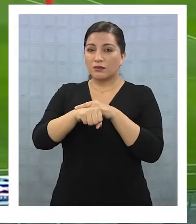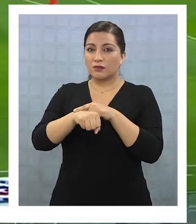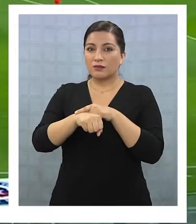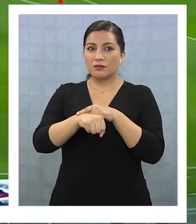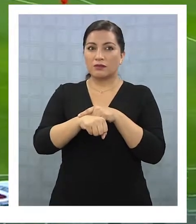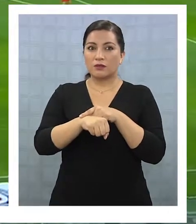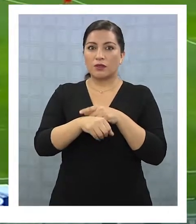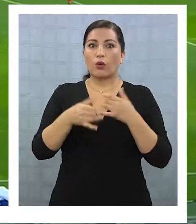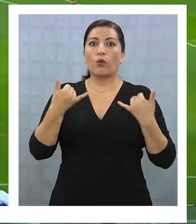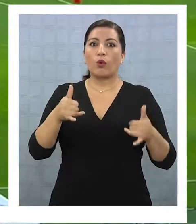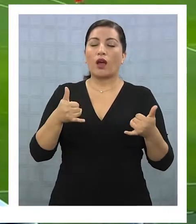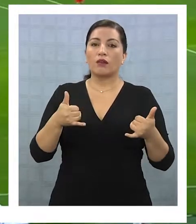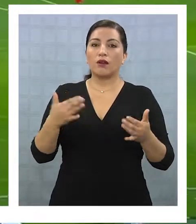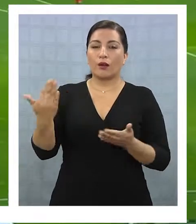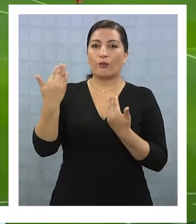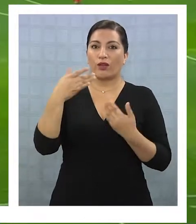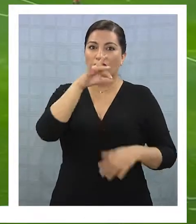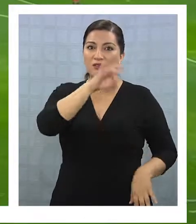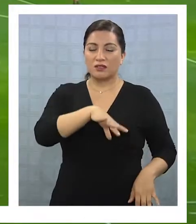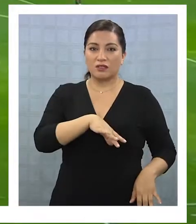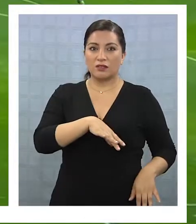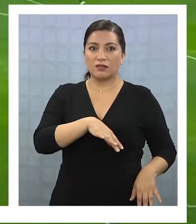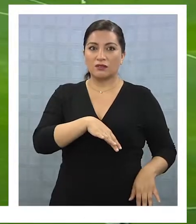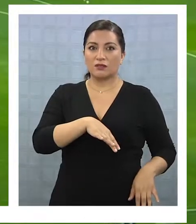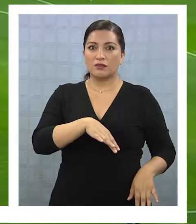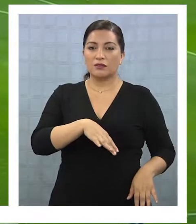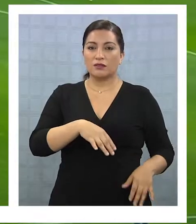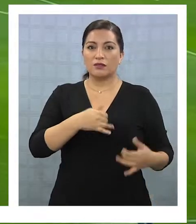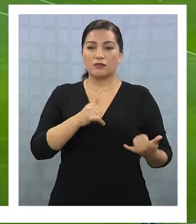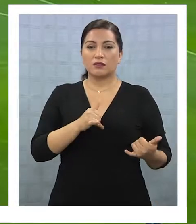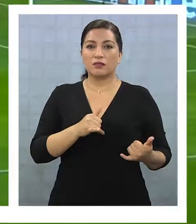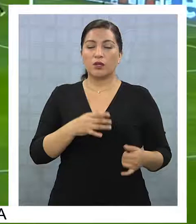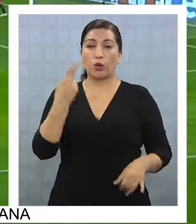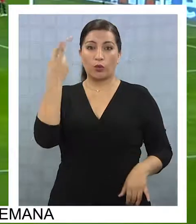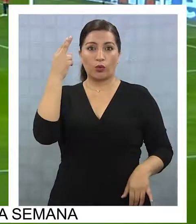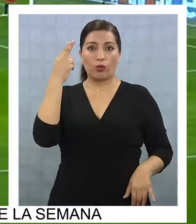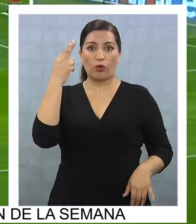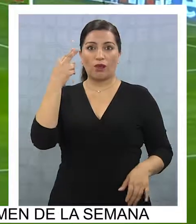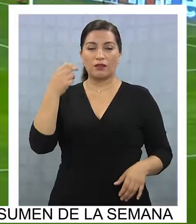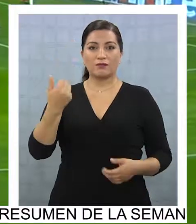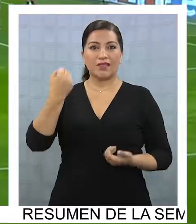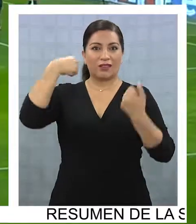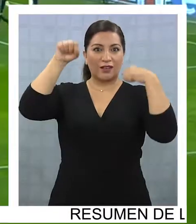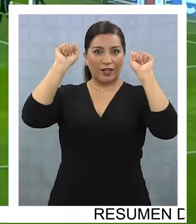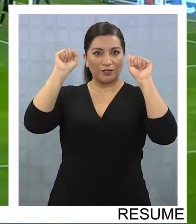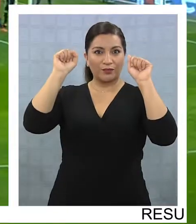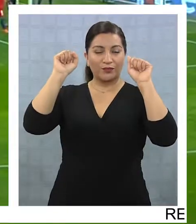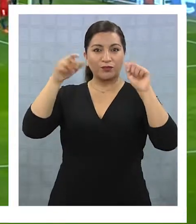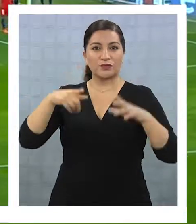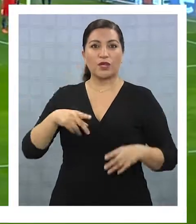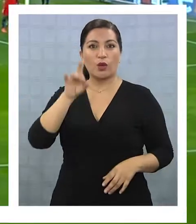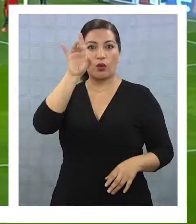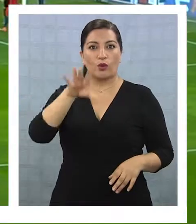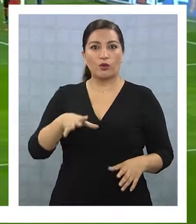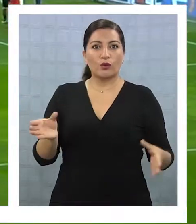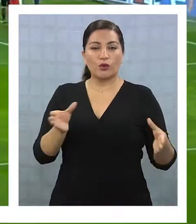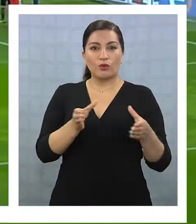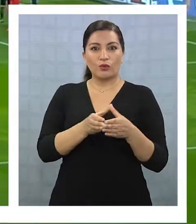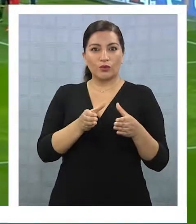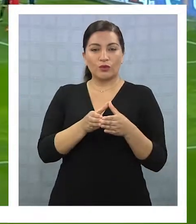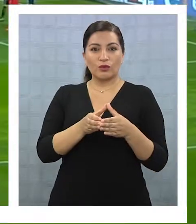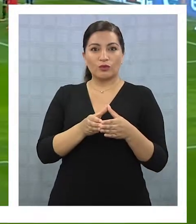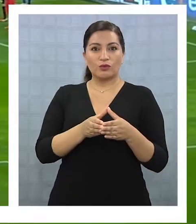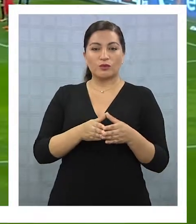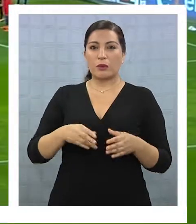jugaron para Chile, todos han jugado para Chile porque Uruguay ganó Paraguay, el único equipo que se nos